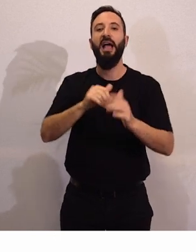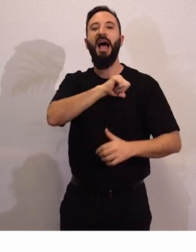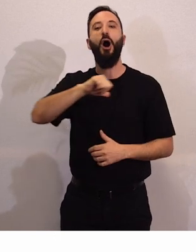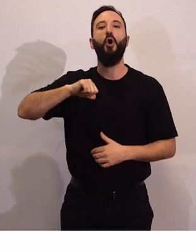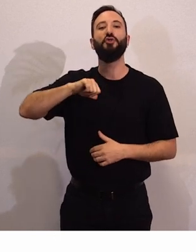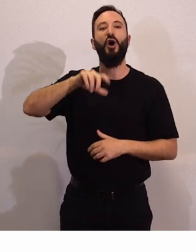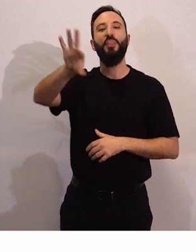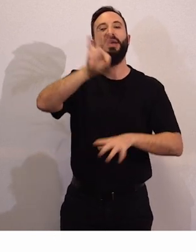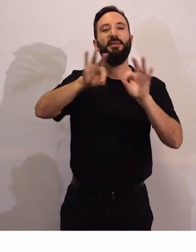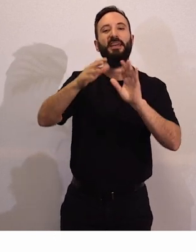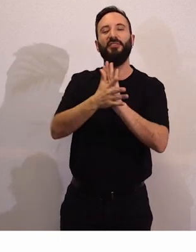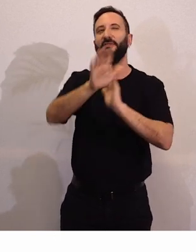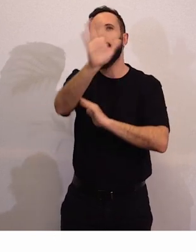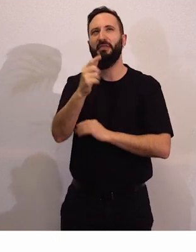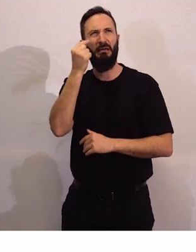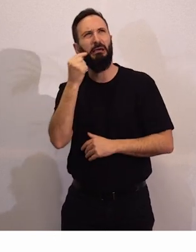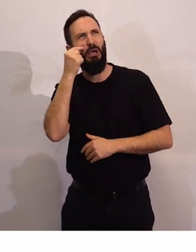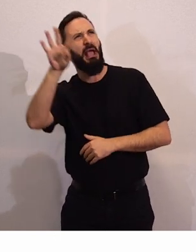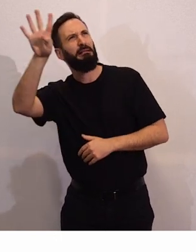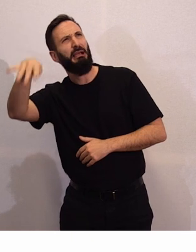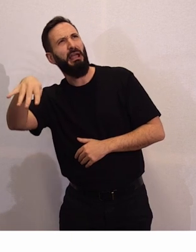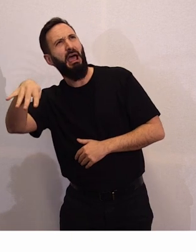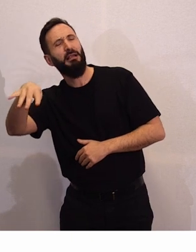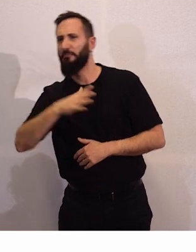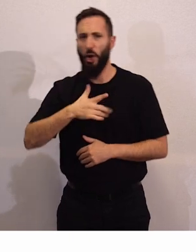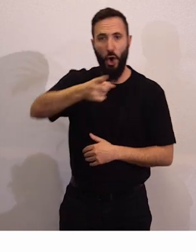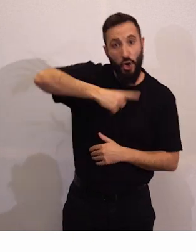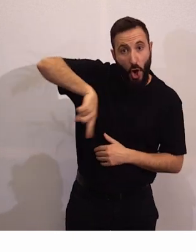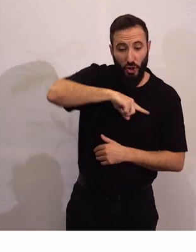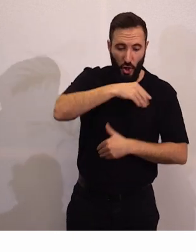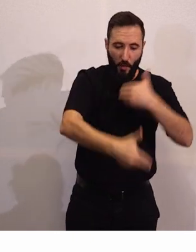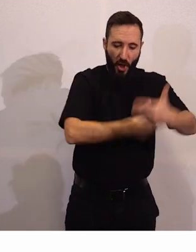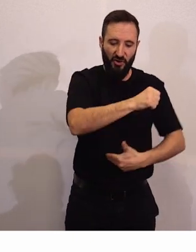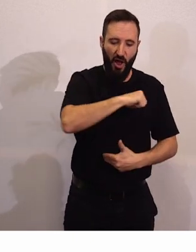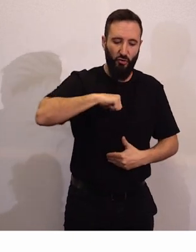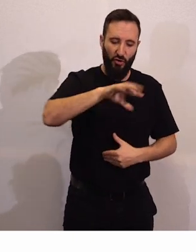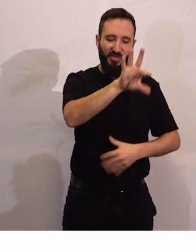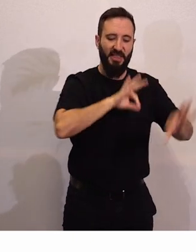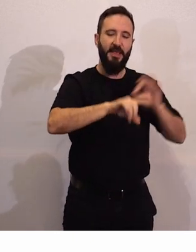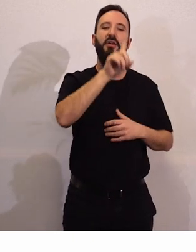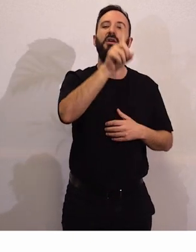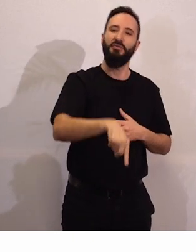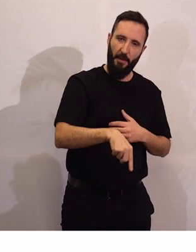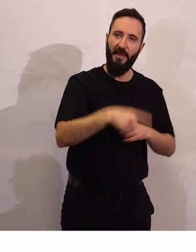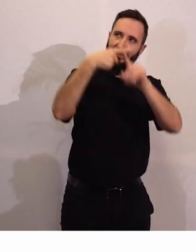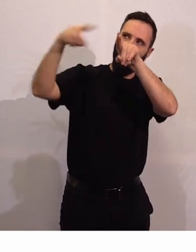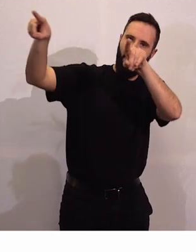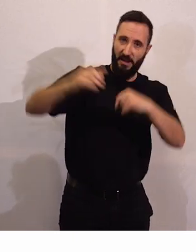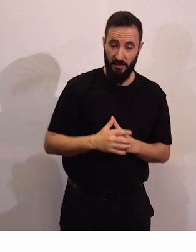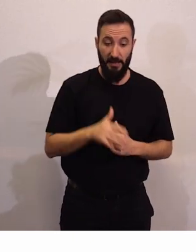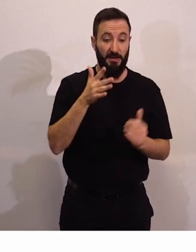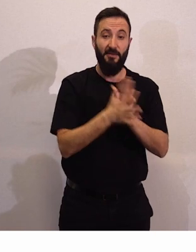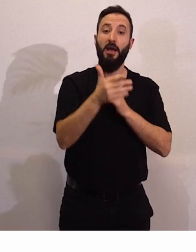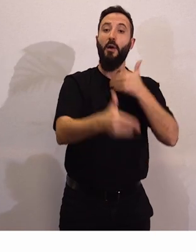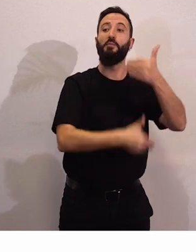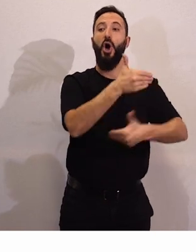y a todo esto catalán, pero nosotros también tenemos un proceso de autodeterminación. Y es el proceso de